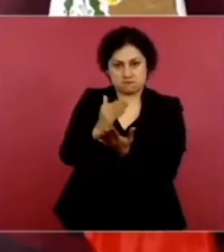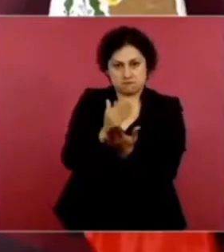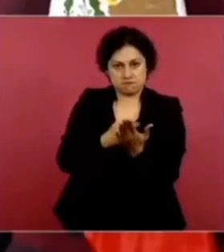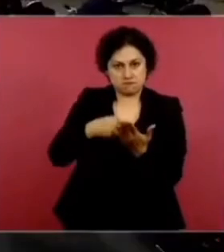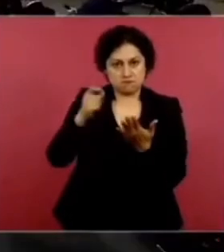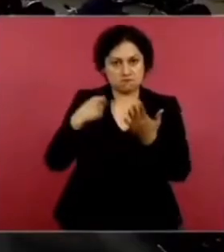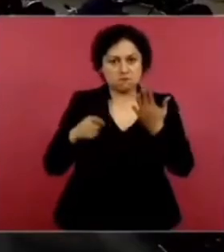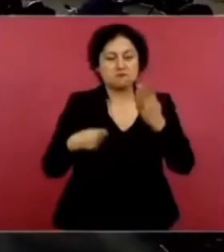Y si me permite cambiar.